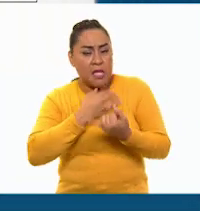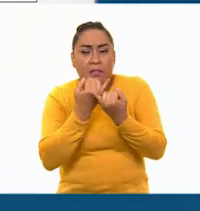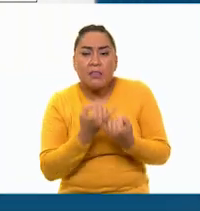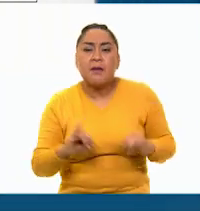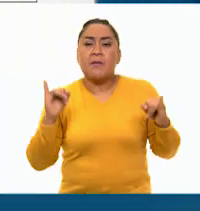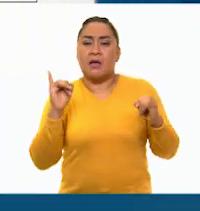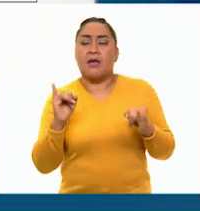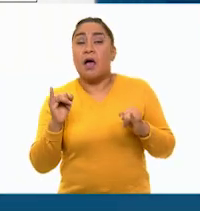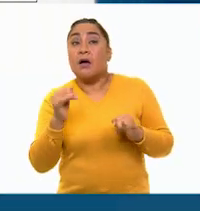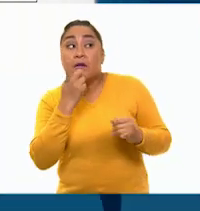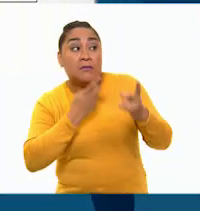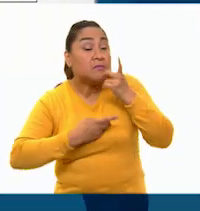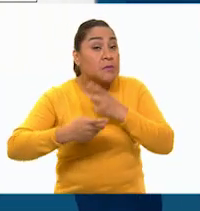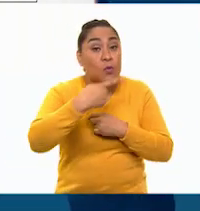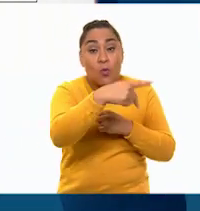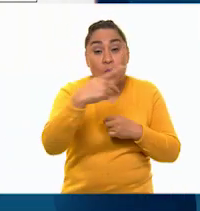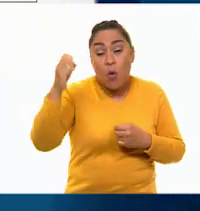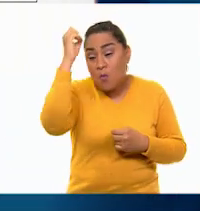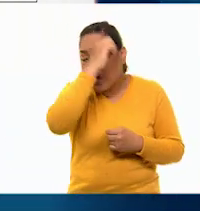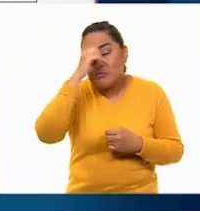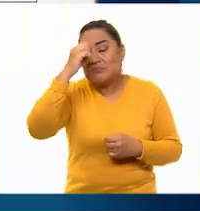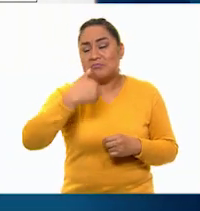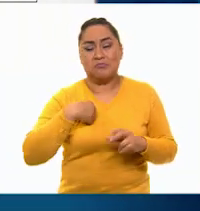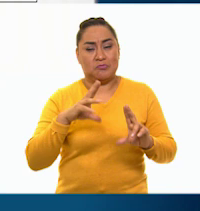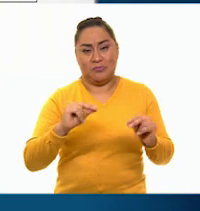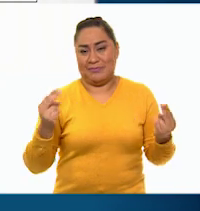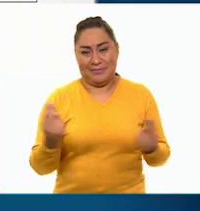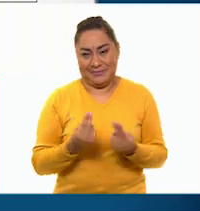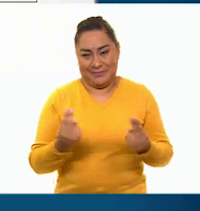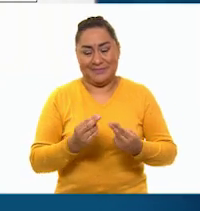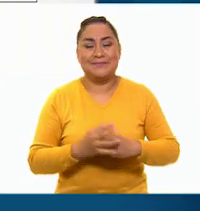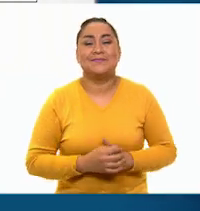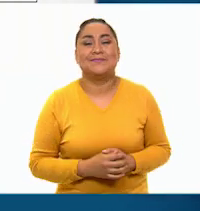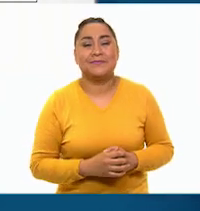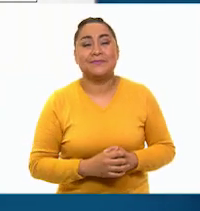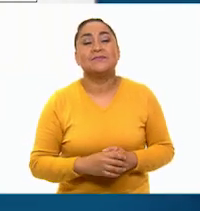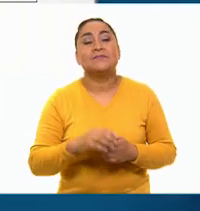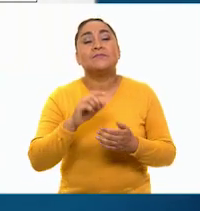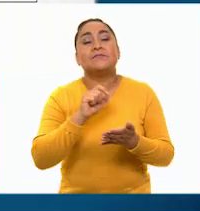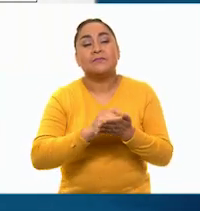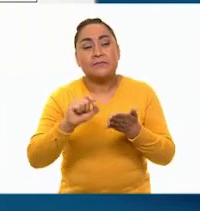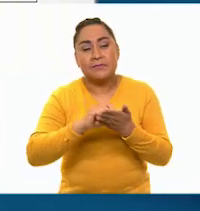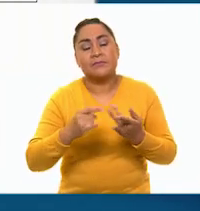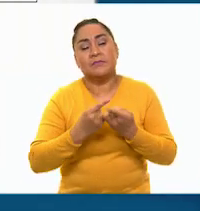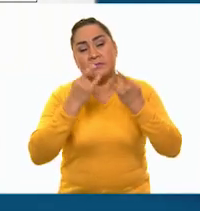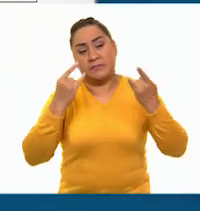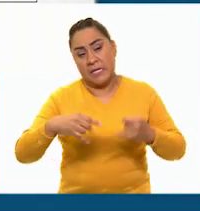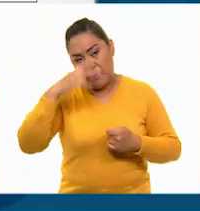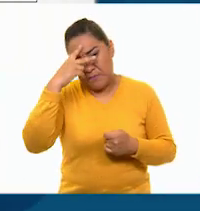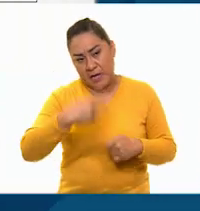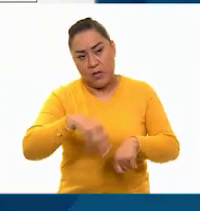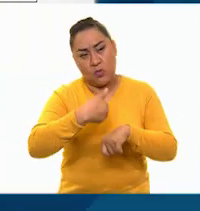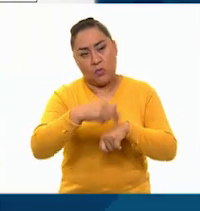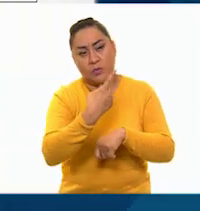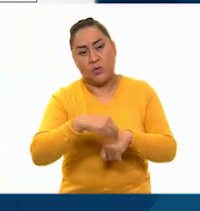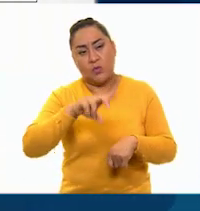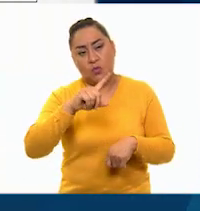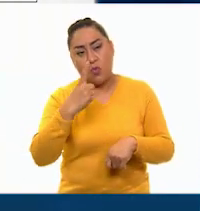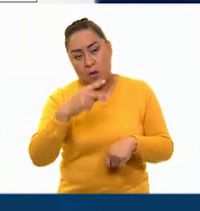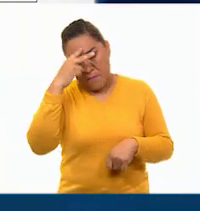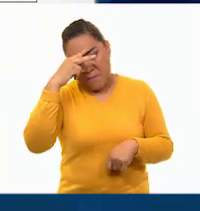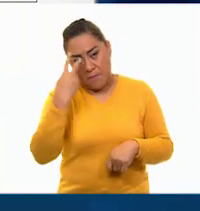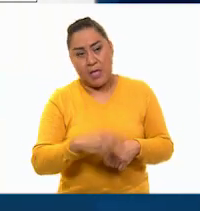y sin atender a las opiniones que han tenido las personas que he estimado. Relatos e historias de México, número 131, México,